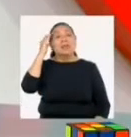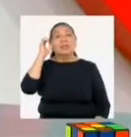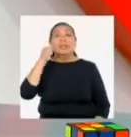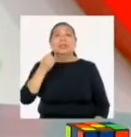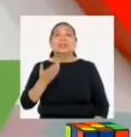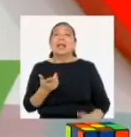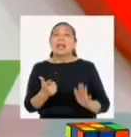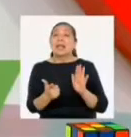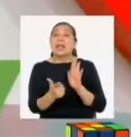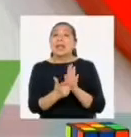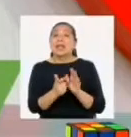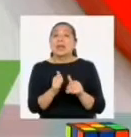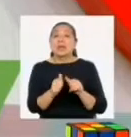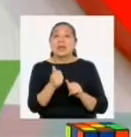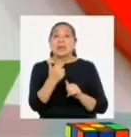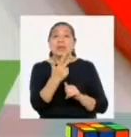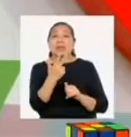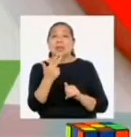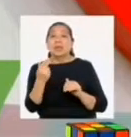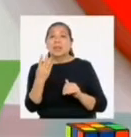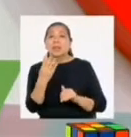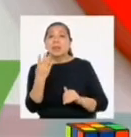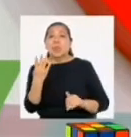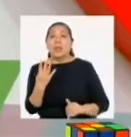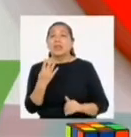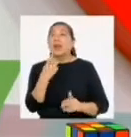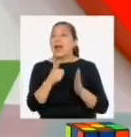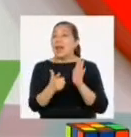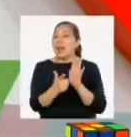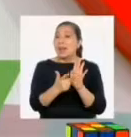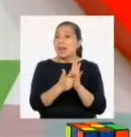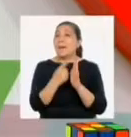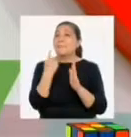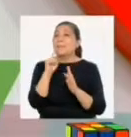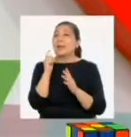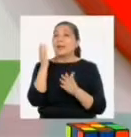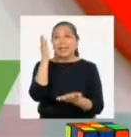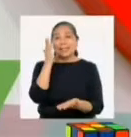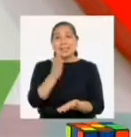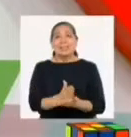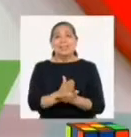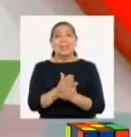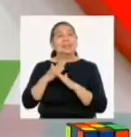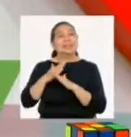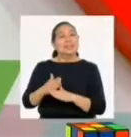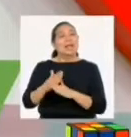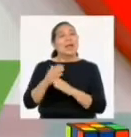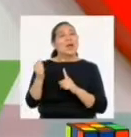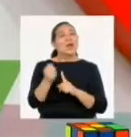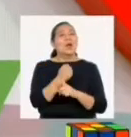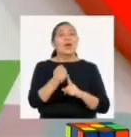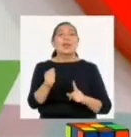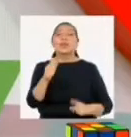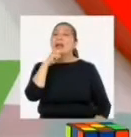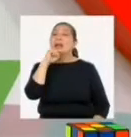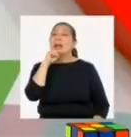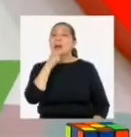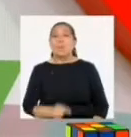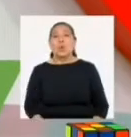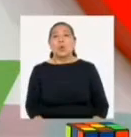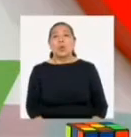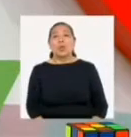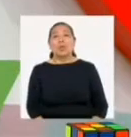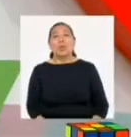Yo sí. La ley número 3036.4, Ley para Prevenir, Sancionar y Erradicar la Violencia contra las